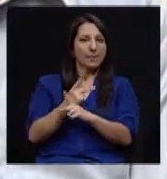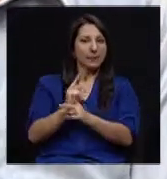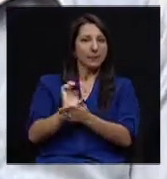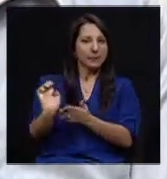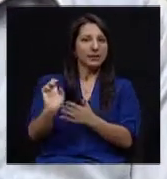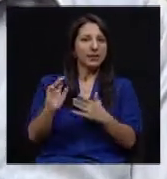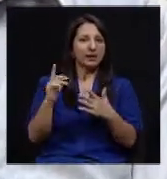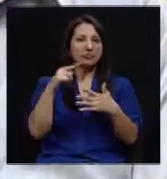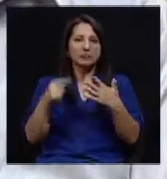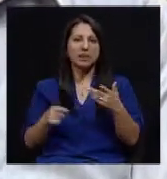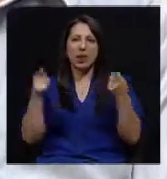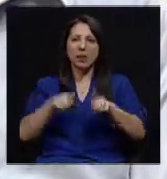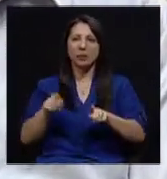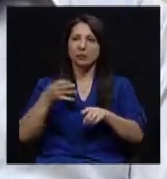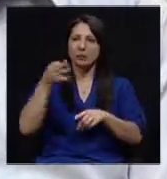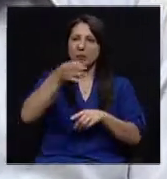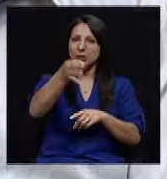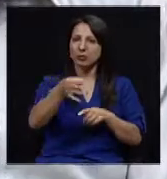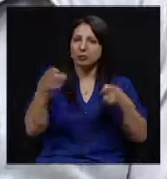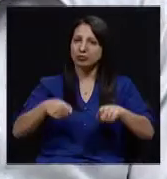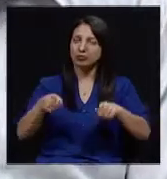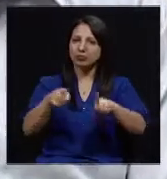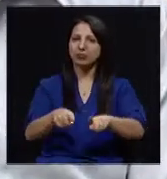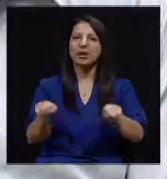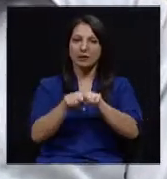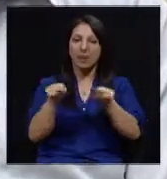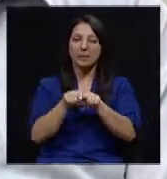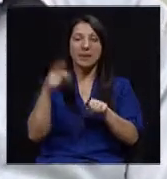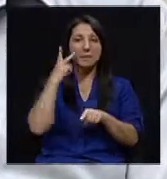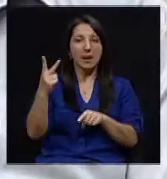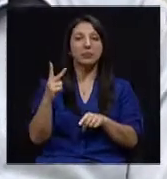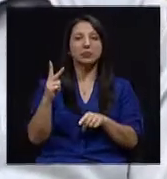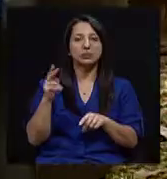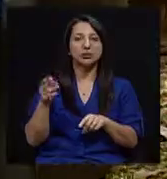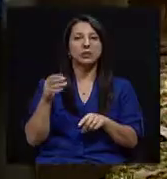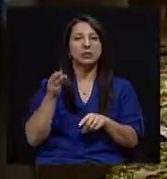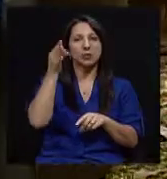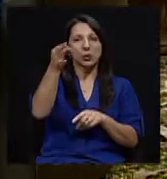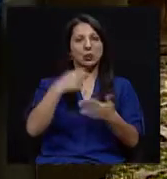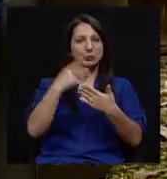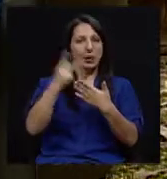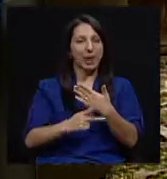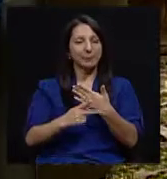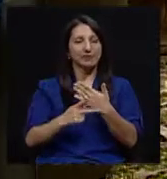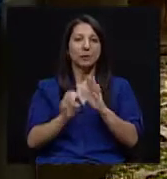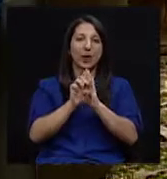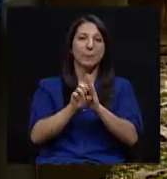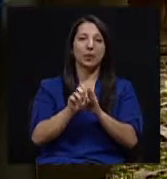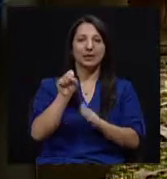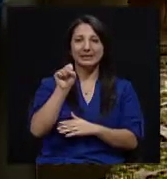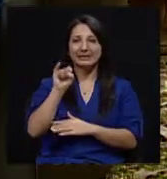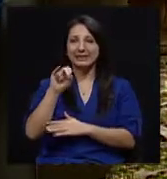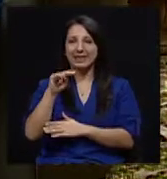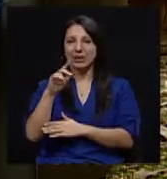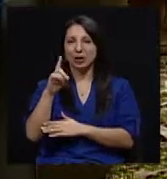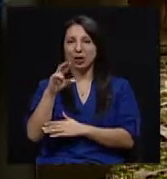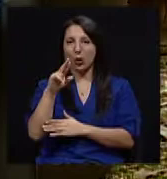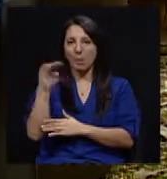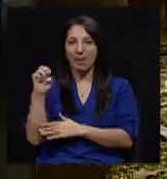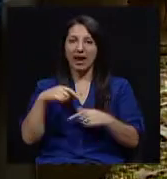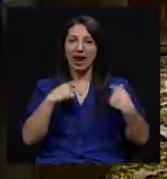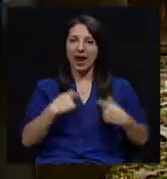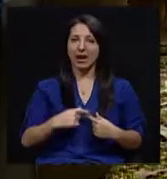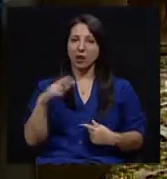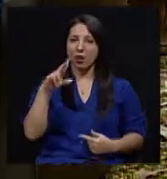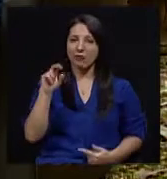ciertas consecuencias que se puedan dar luego, que también lo vamos a tratar en nuestros futuros programas, como es el síndrome cardiorrenal. Sí, claro,